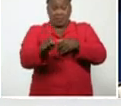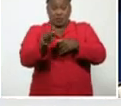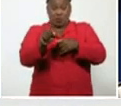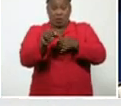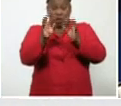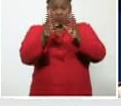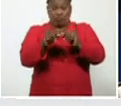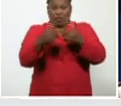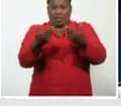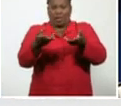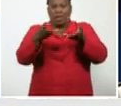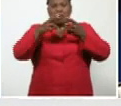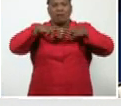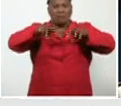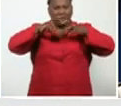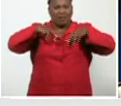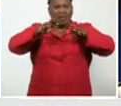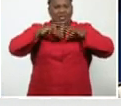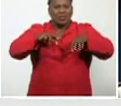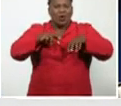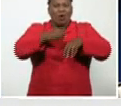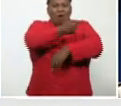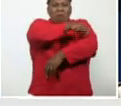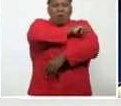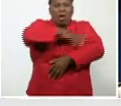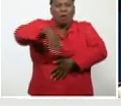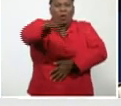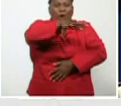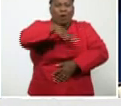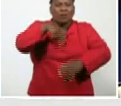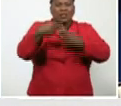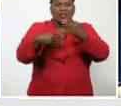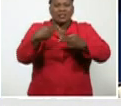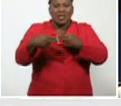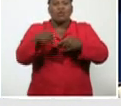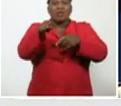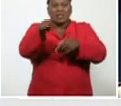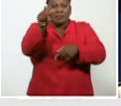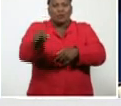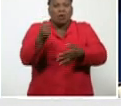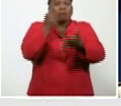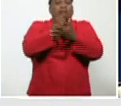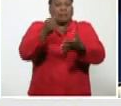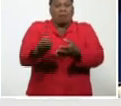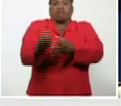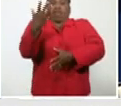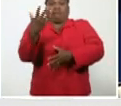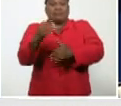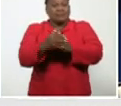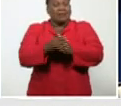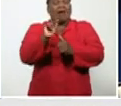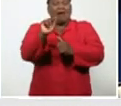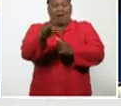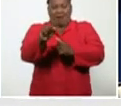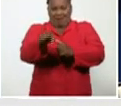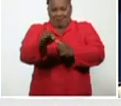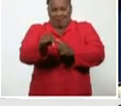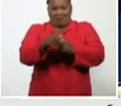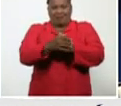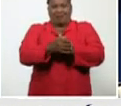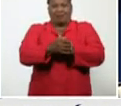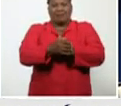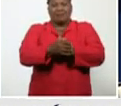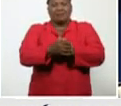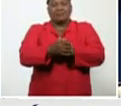del estudio poblacional, del estudio que se viene realizando en nuestro país, que